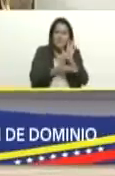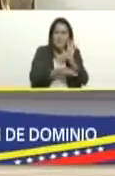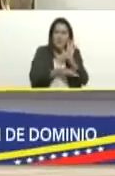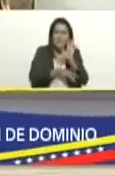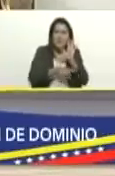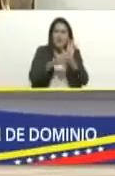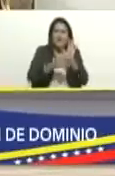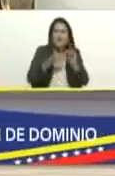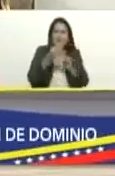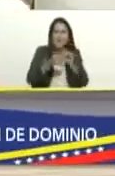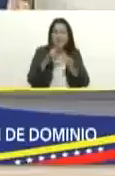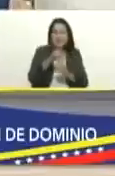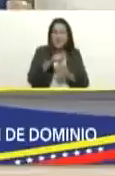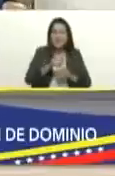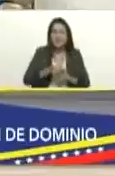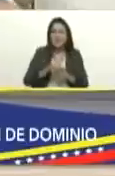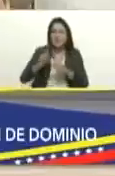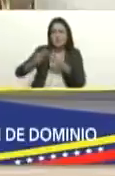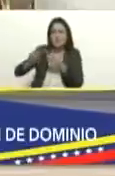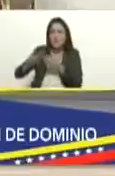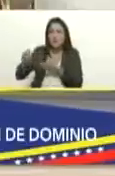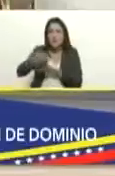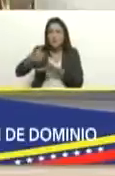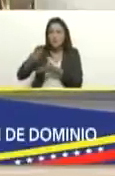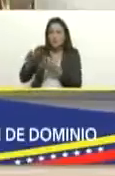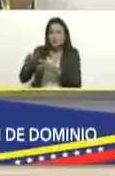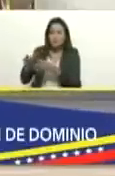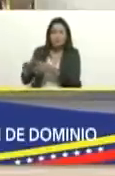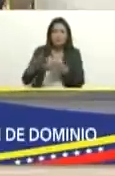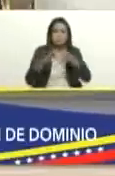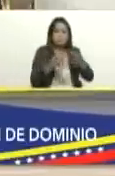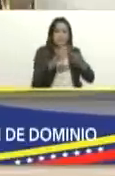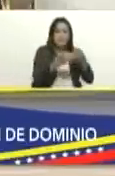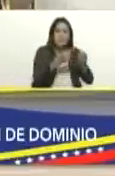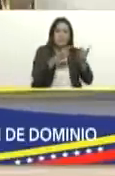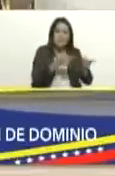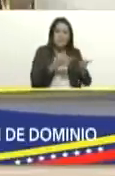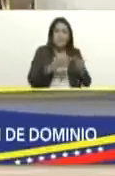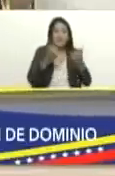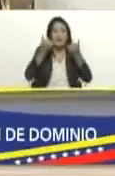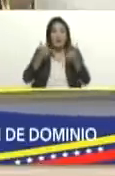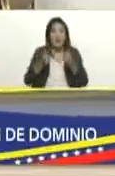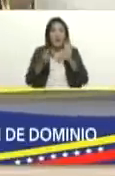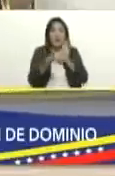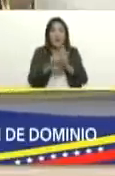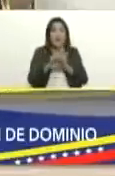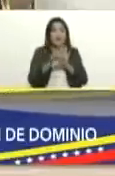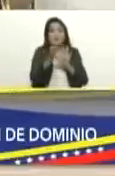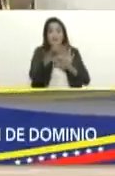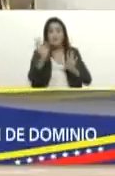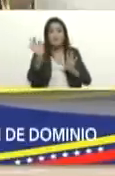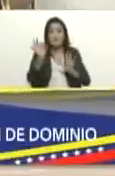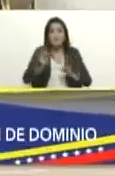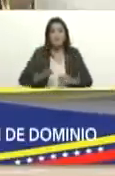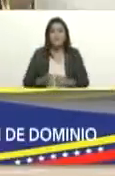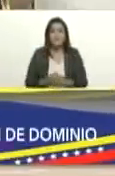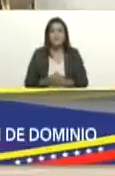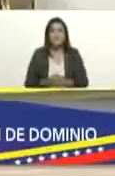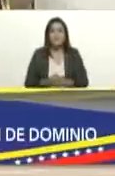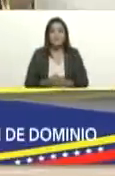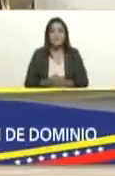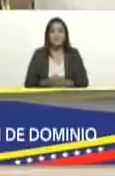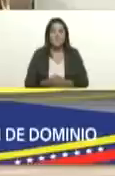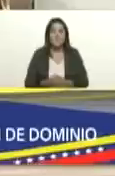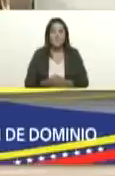deben ir todos esos recursos una ley que llega en el momento preciso y vamos directo pues en